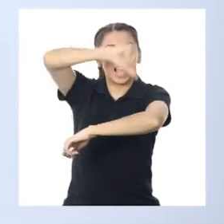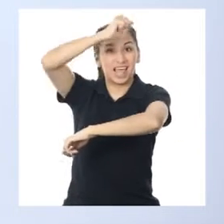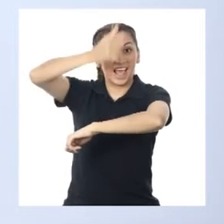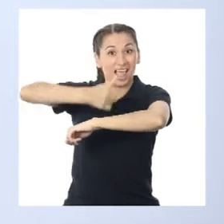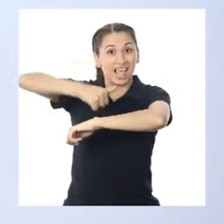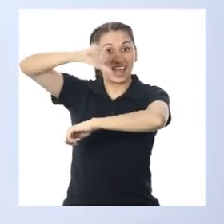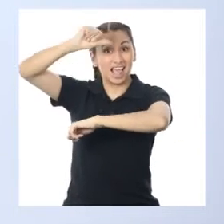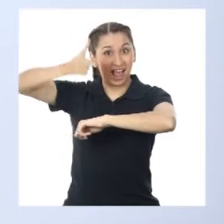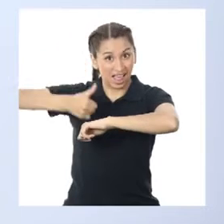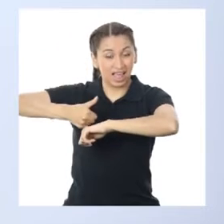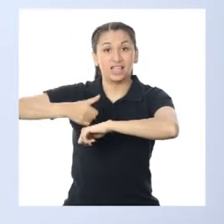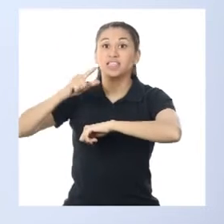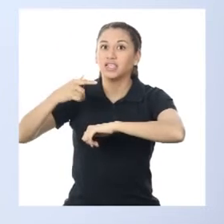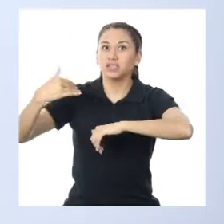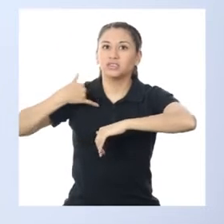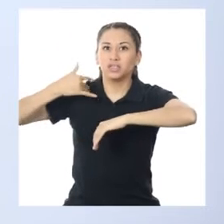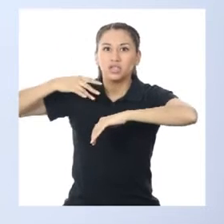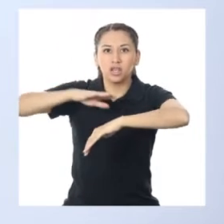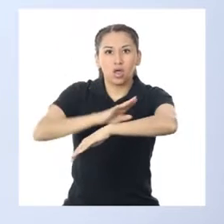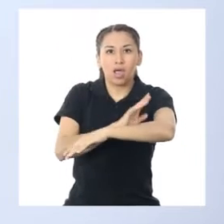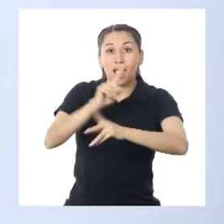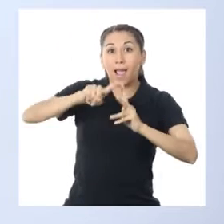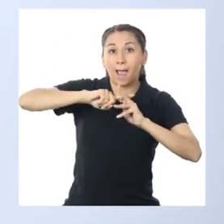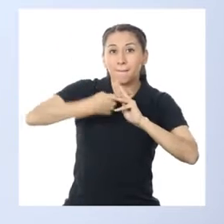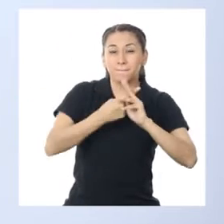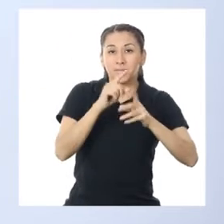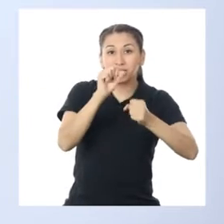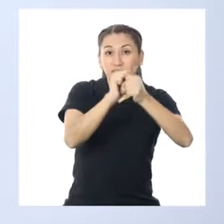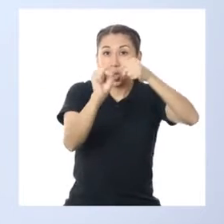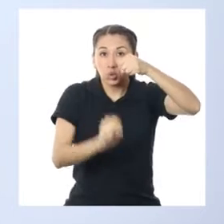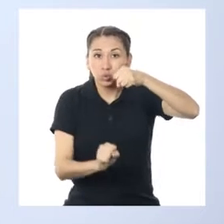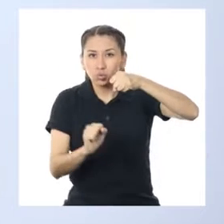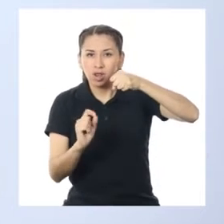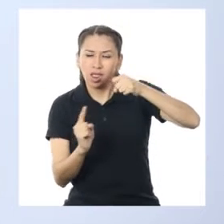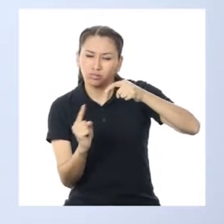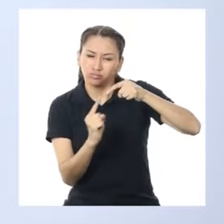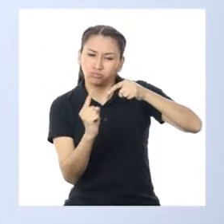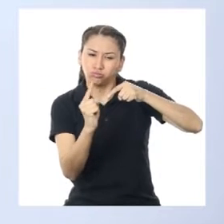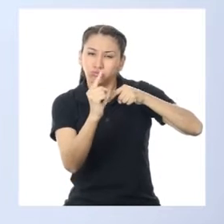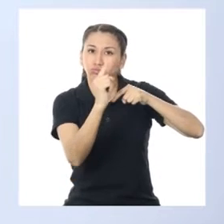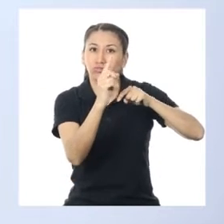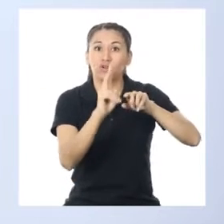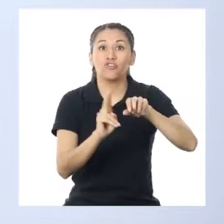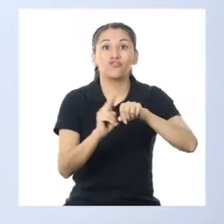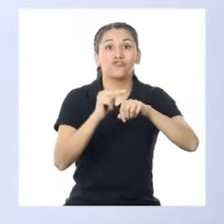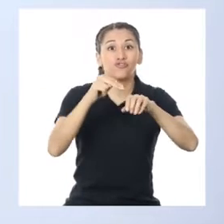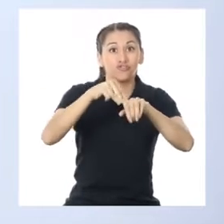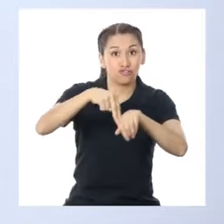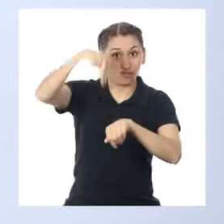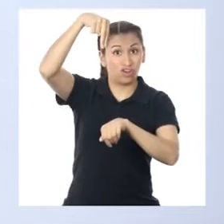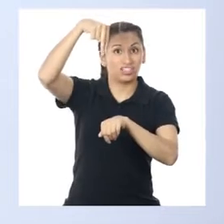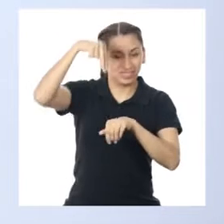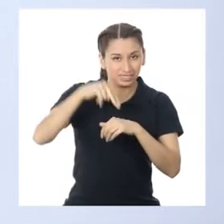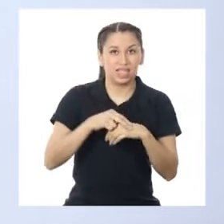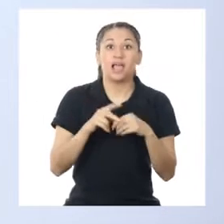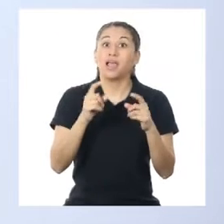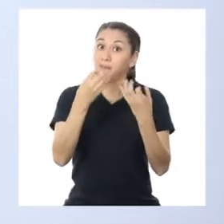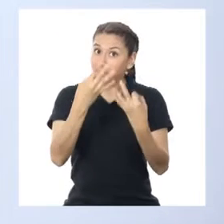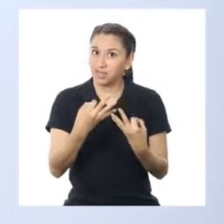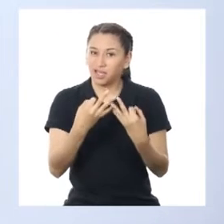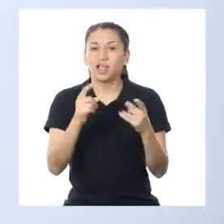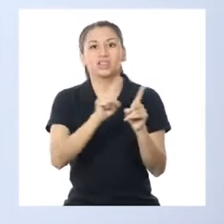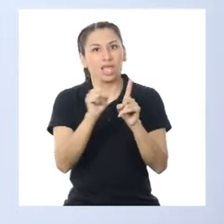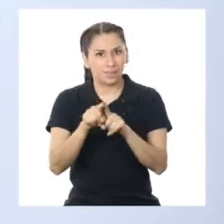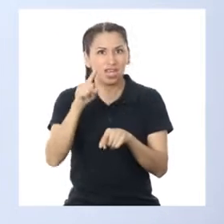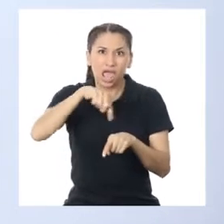que atraviesa nuestro país de sur a norte. Fascinante, ¿no creen? Pero igual de fascinantes son los